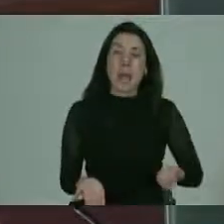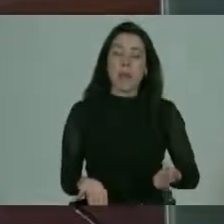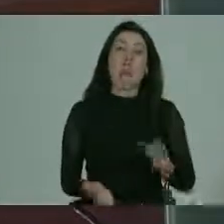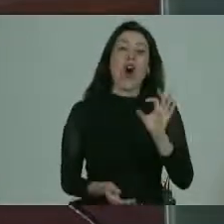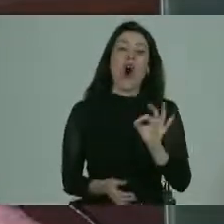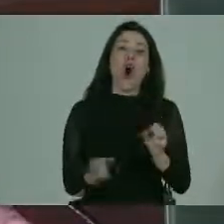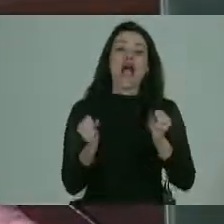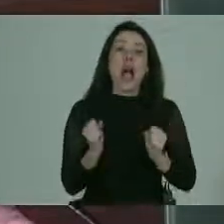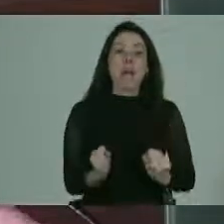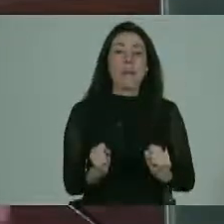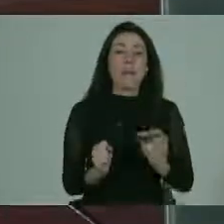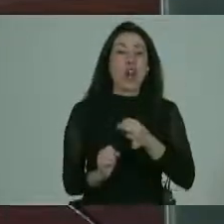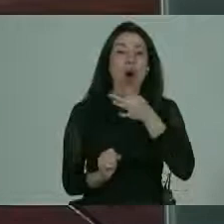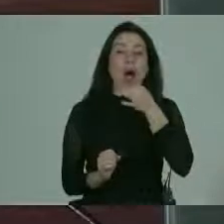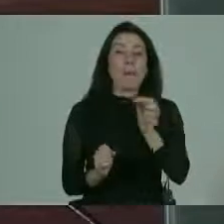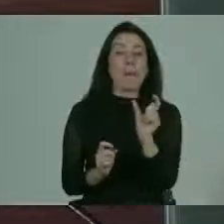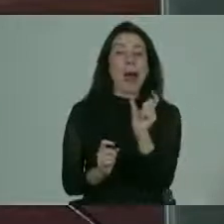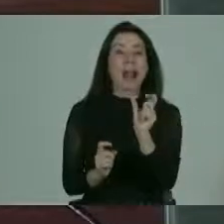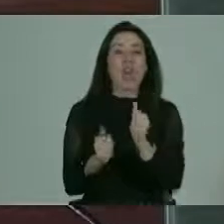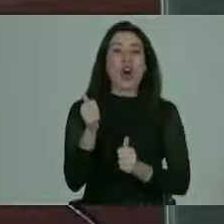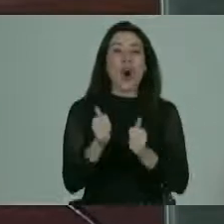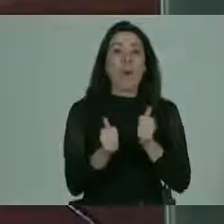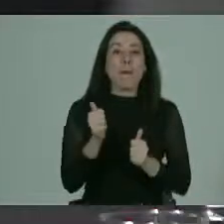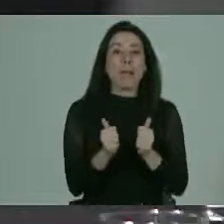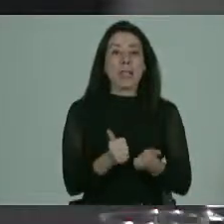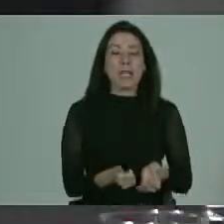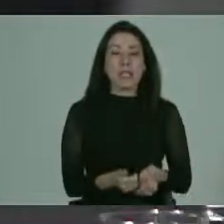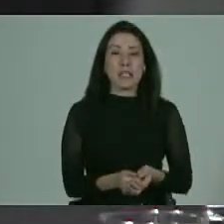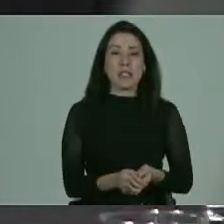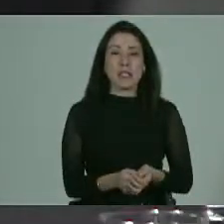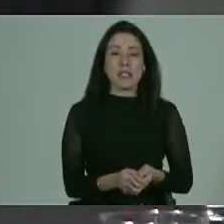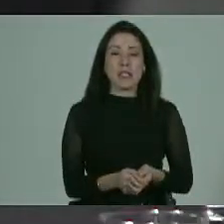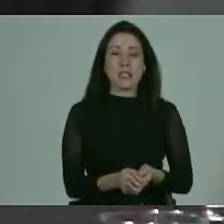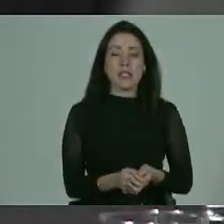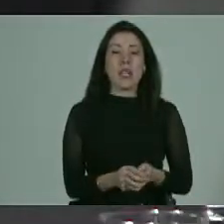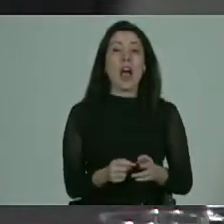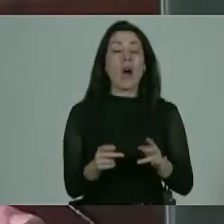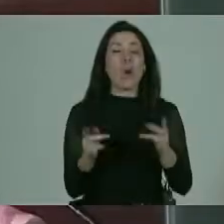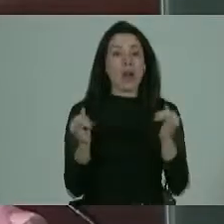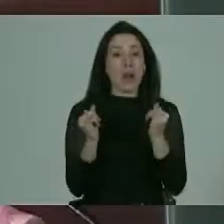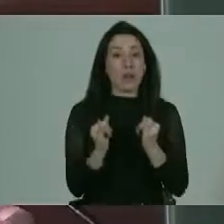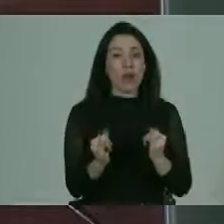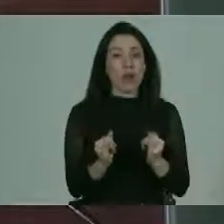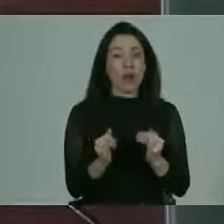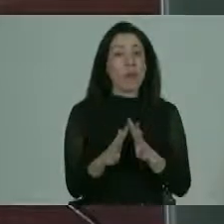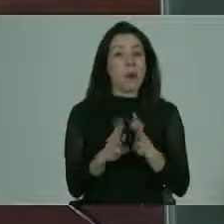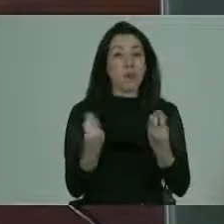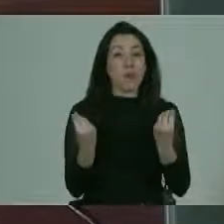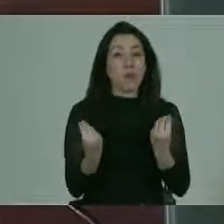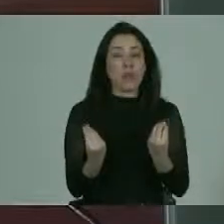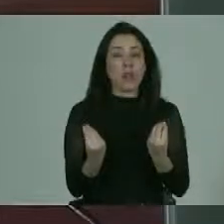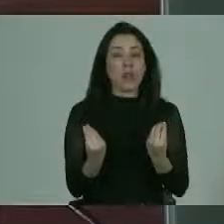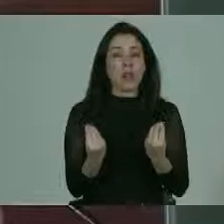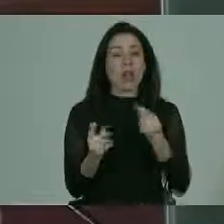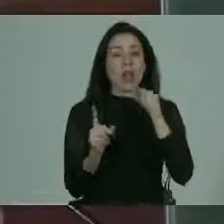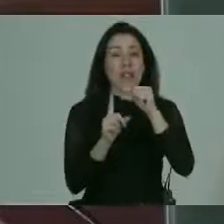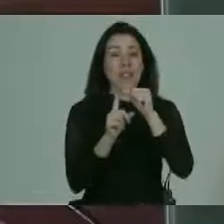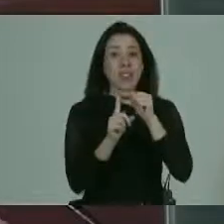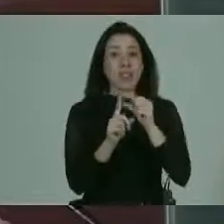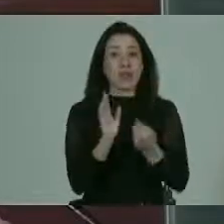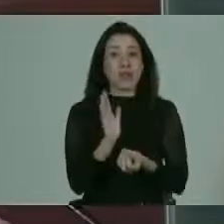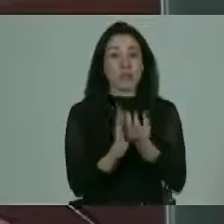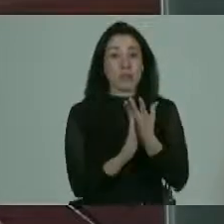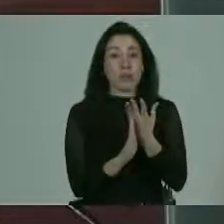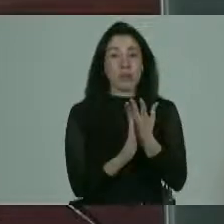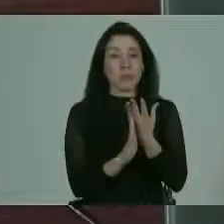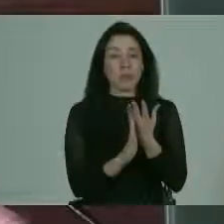capacidad no de competencia entonces un mecanismo sin duda que es muy eficiente es una definición actual de los